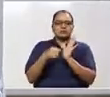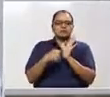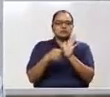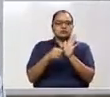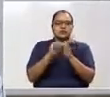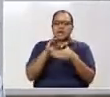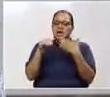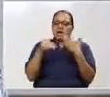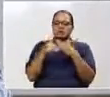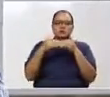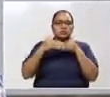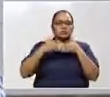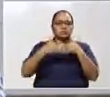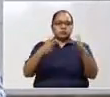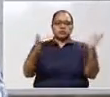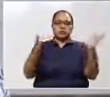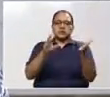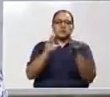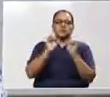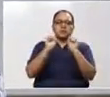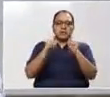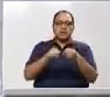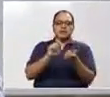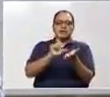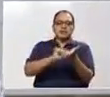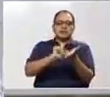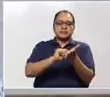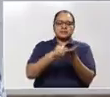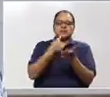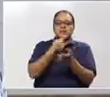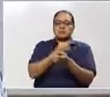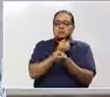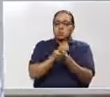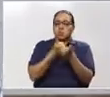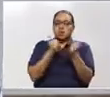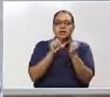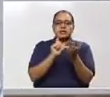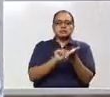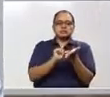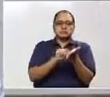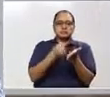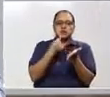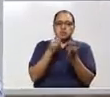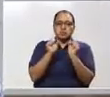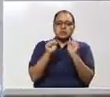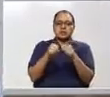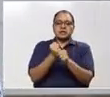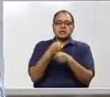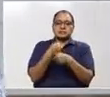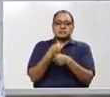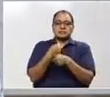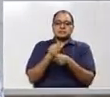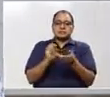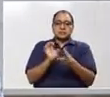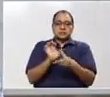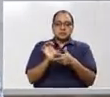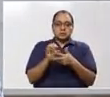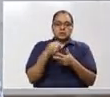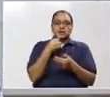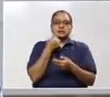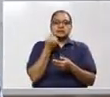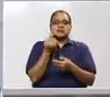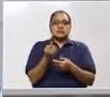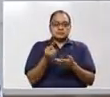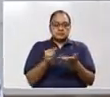a la suspensión del CAI para ningún obligado tributario. Igualmente, como una medida